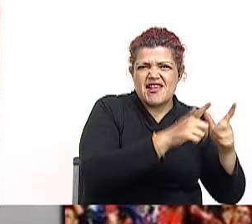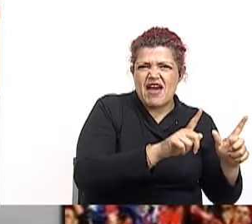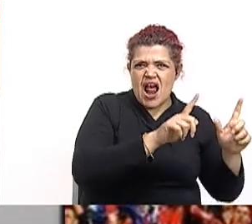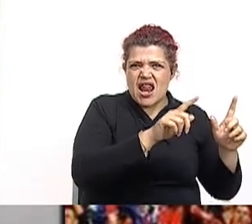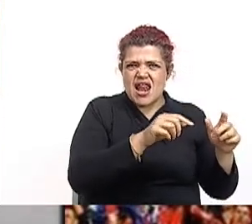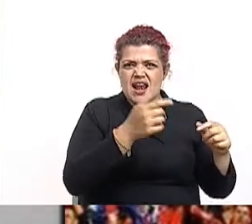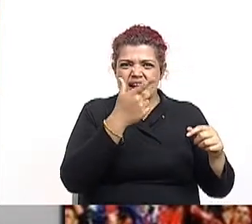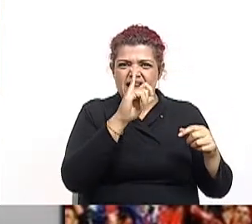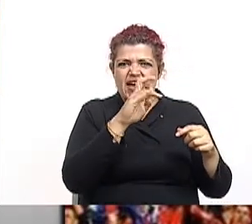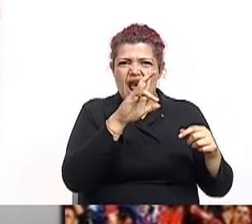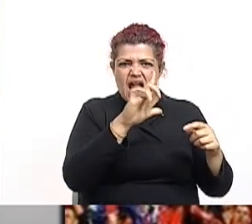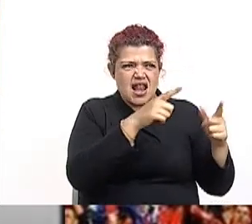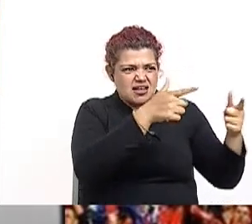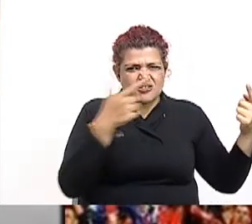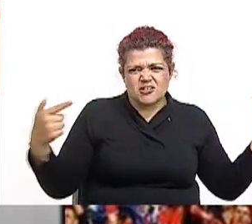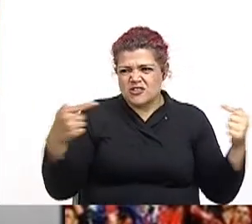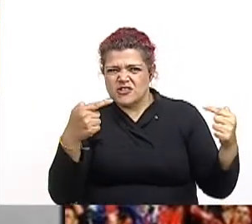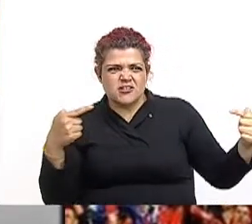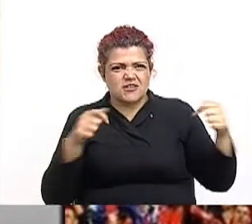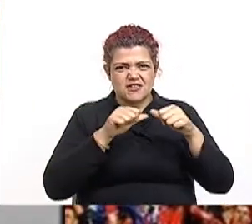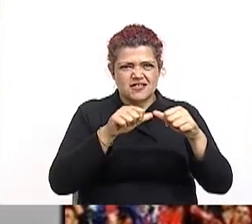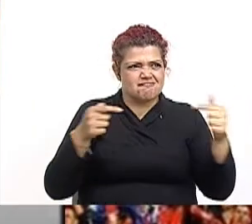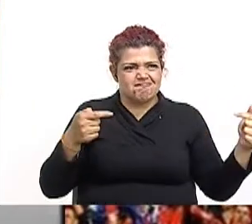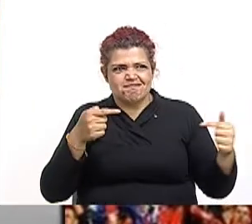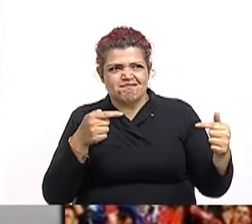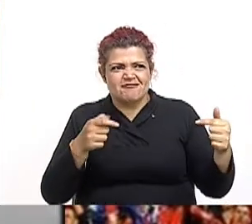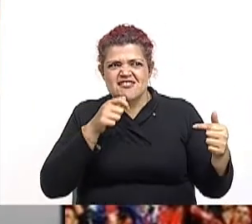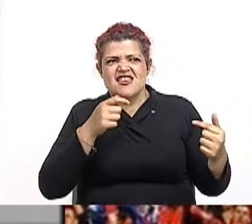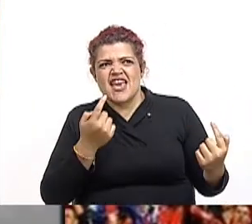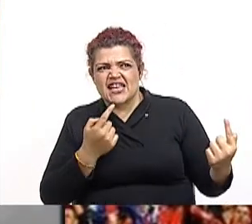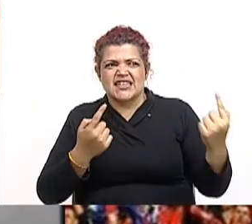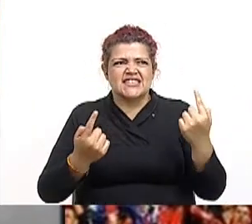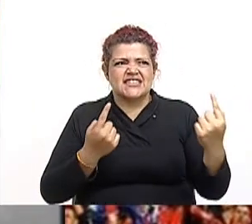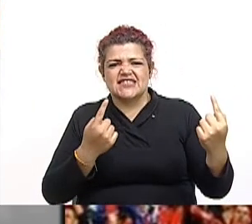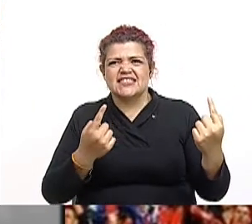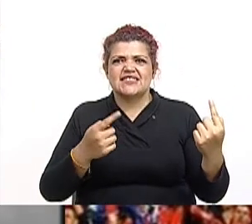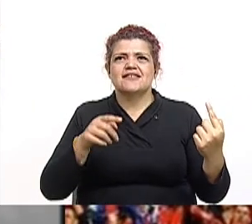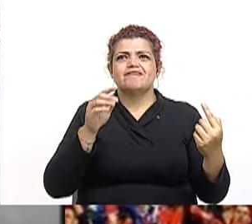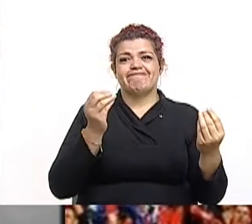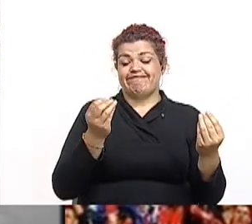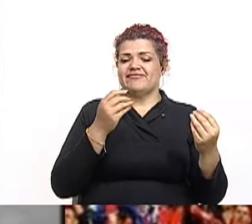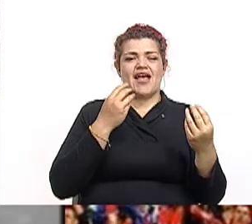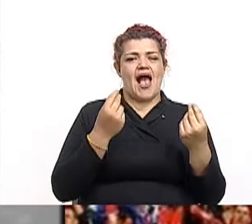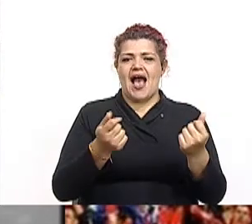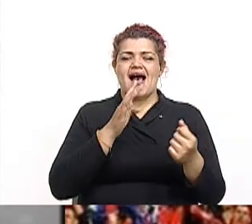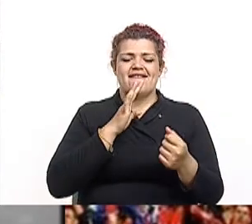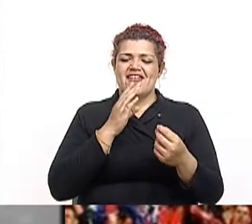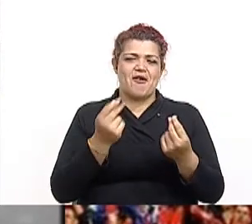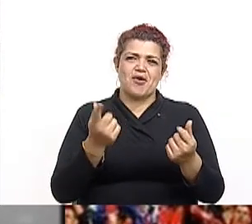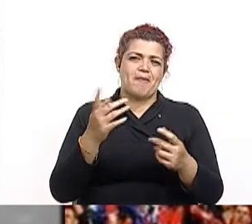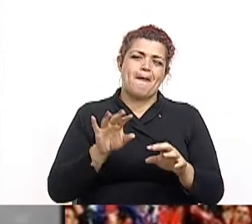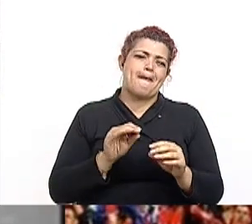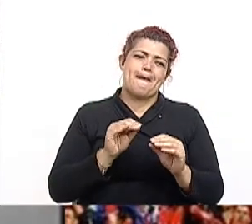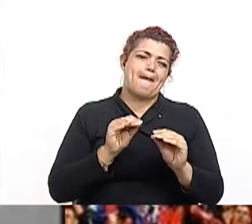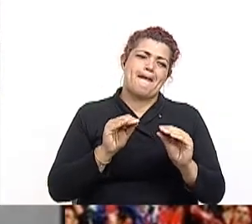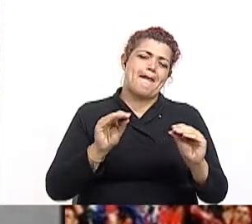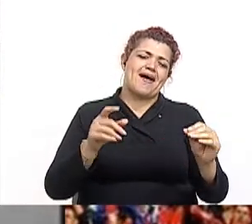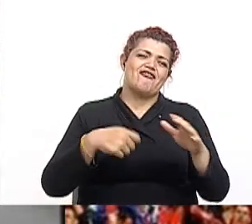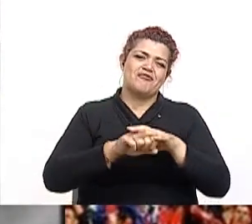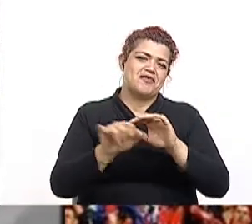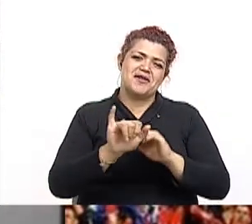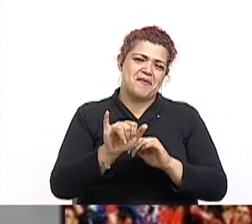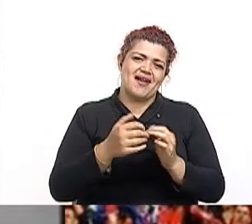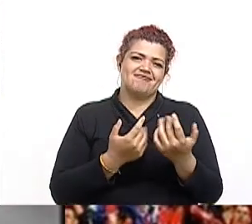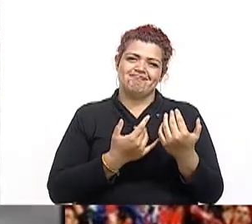clásico histórico del fútbol costarricense. La domina Próspero Fernández, mueve en cortito para Vicente Herrera. Herrera busca compañía, lo enciera Chico Calvo, lo marca presión. No lo deja